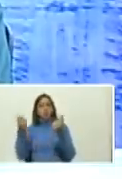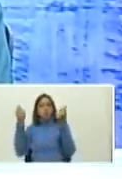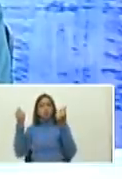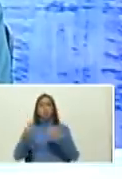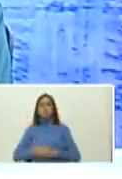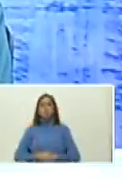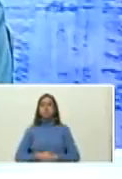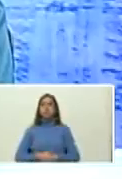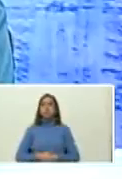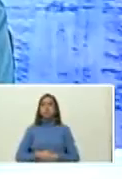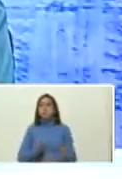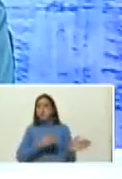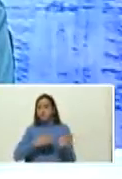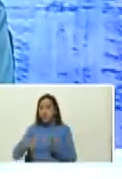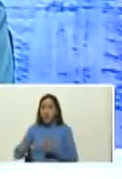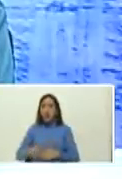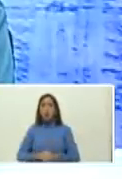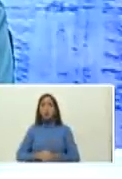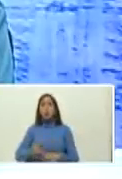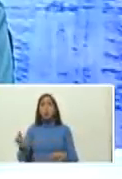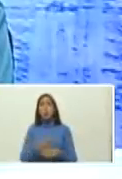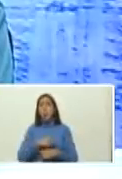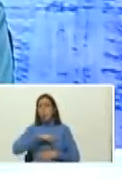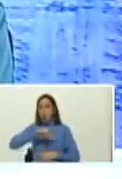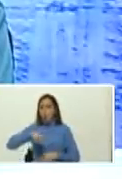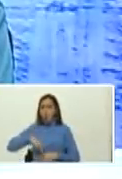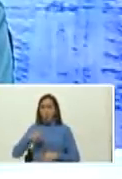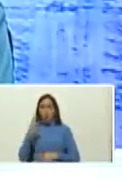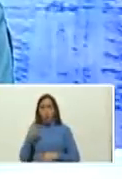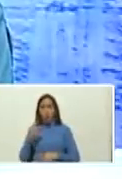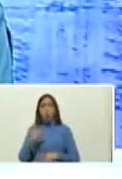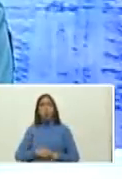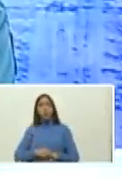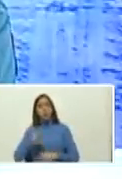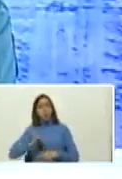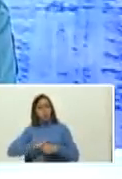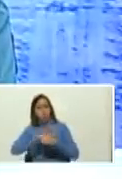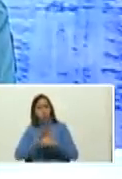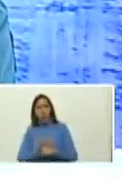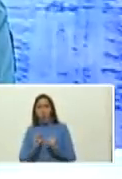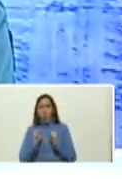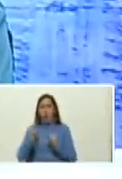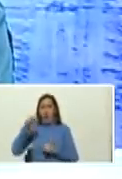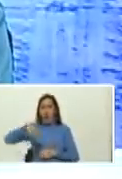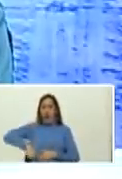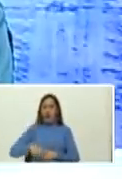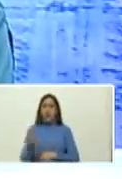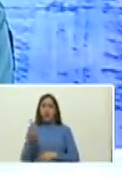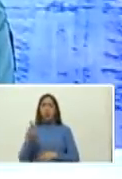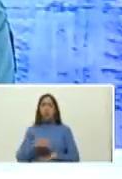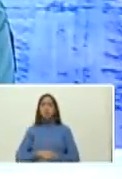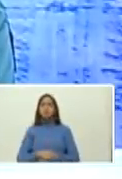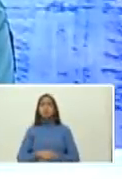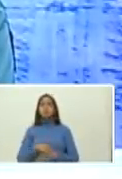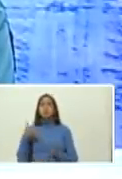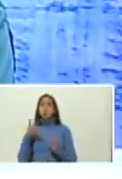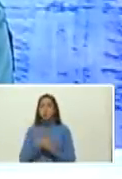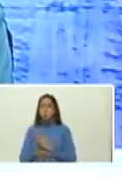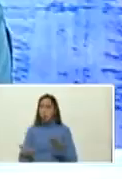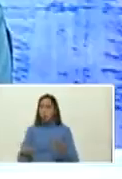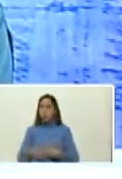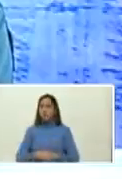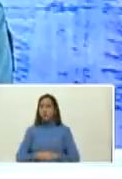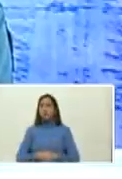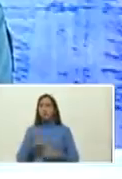entre marzo y agosto estuvimos en la segunda ola de la pandemia en el país que coincidió con la circulación